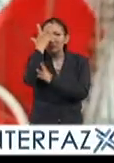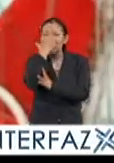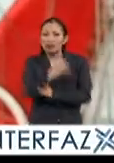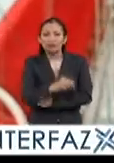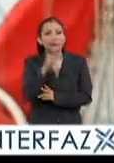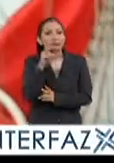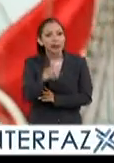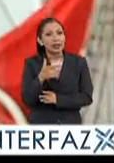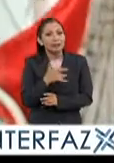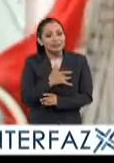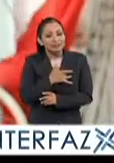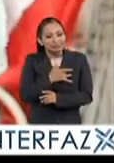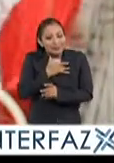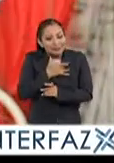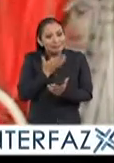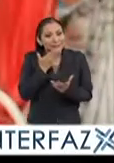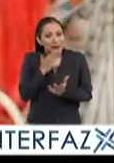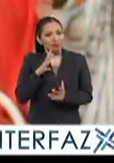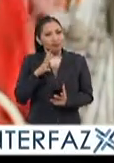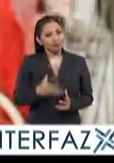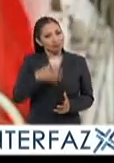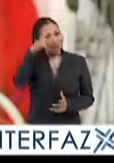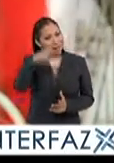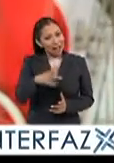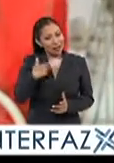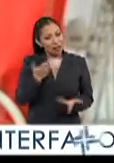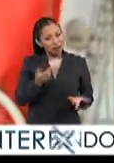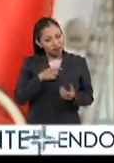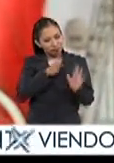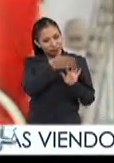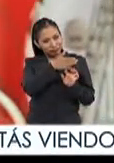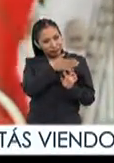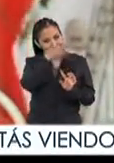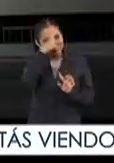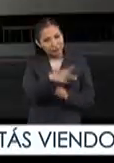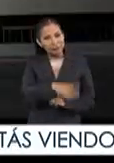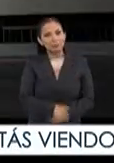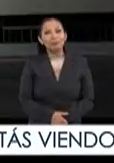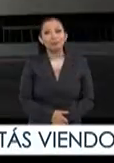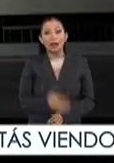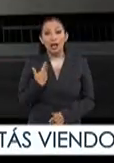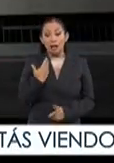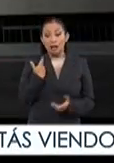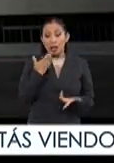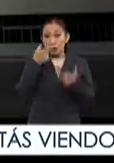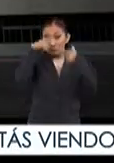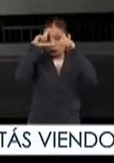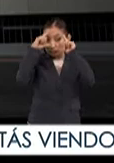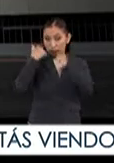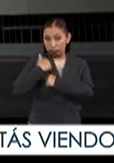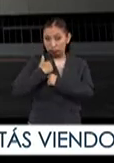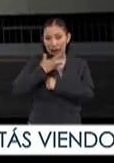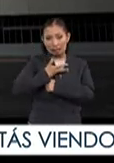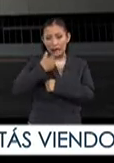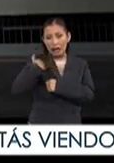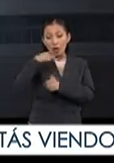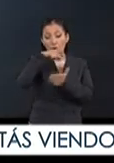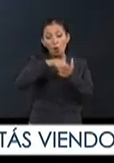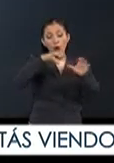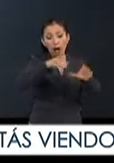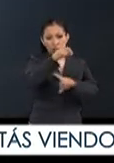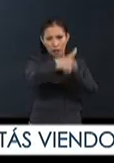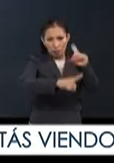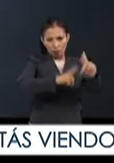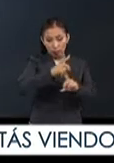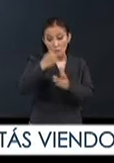bonito y te hace sentir muy orgulloso de ser mexicano y de portar la bandera que portamos la heroica escuela naval militar cuenta con instalaciones